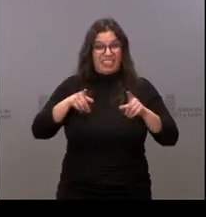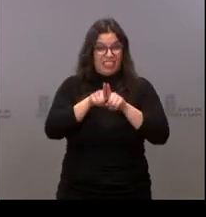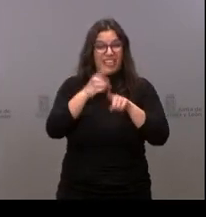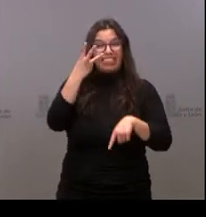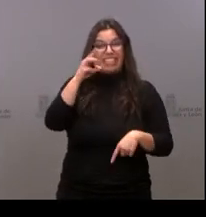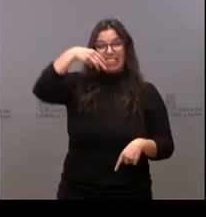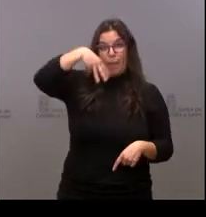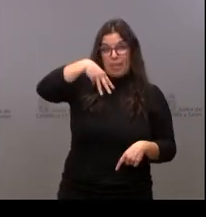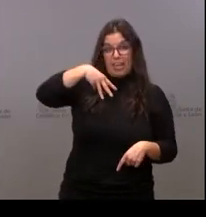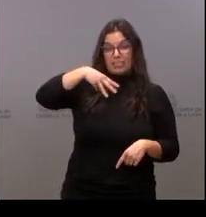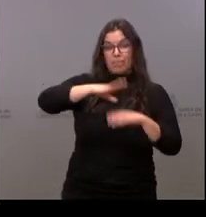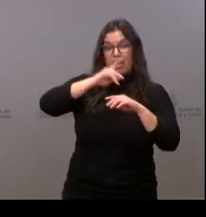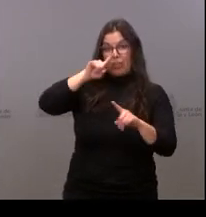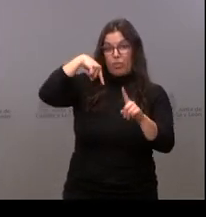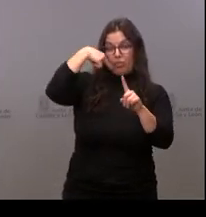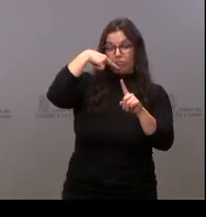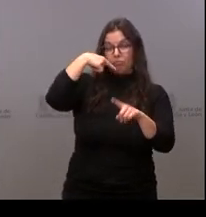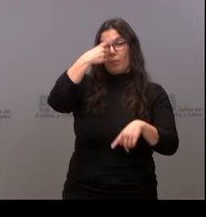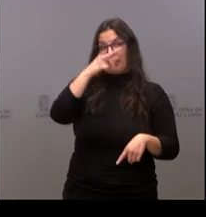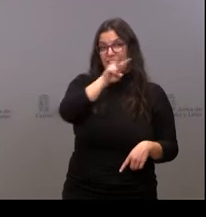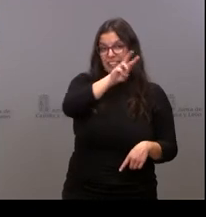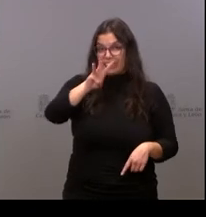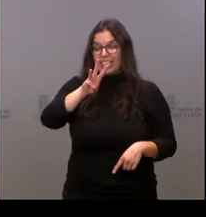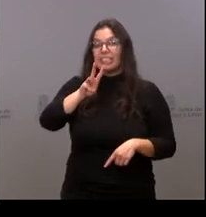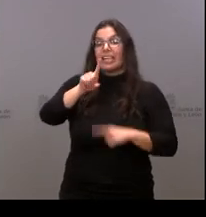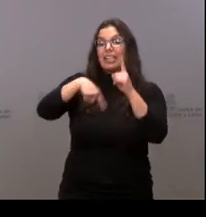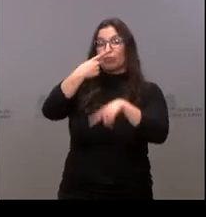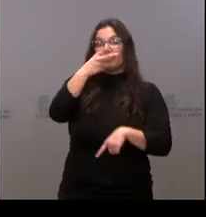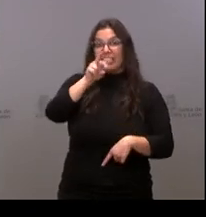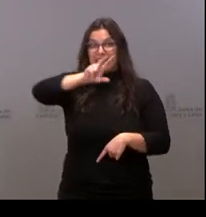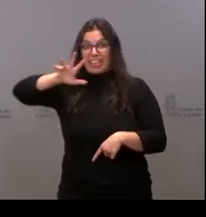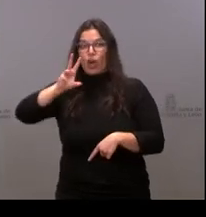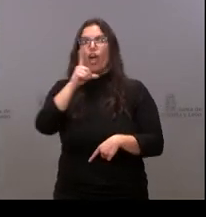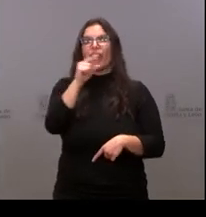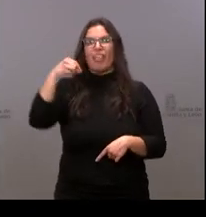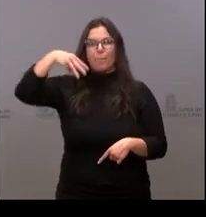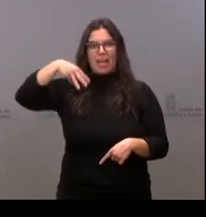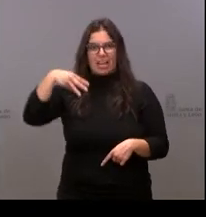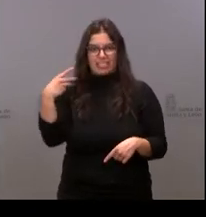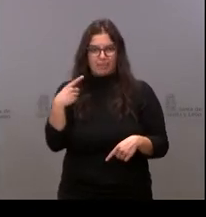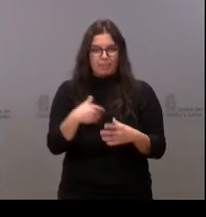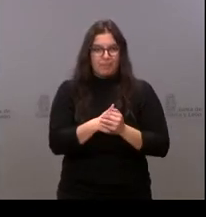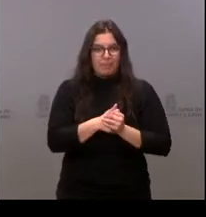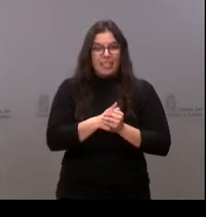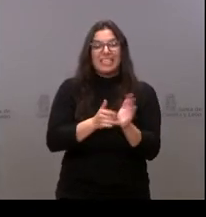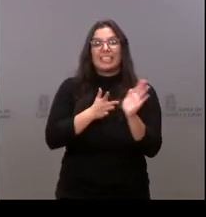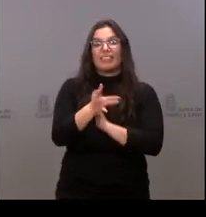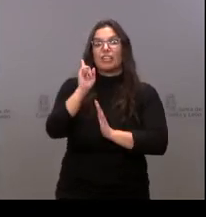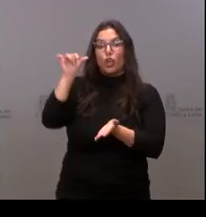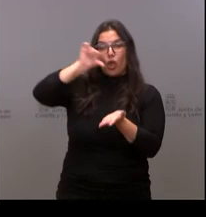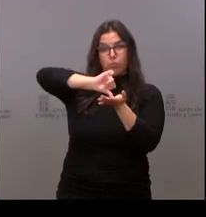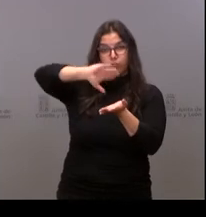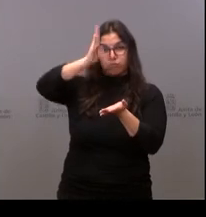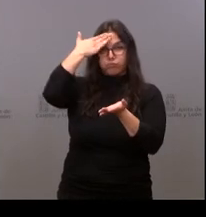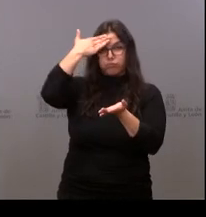en el 2023 y a 100 megas en el 2025. No estamos hablando solo de los núcleos de población, estamos